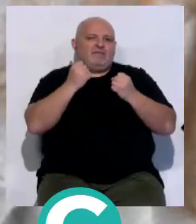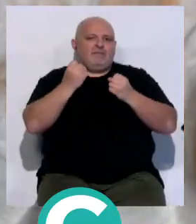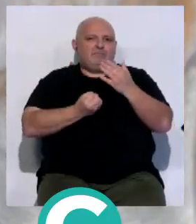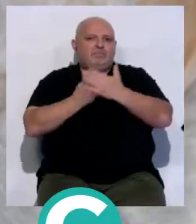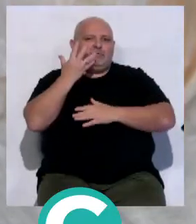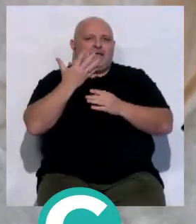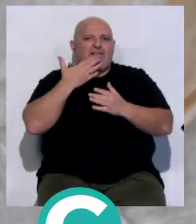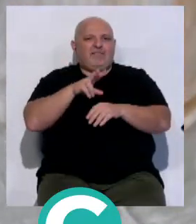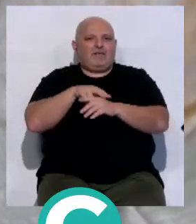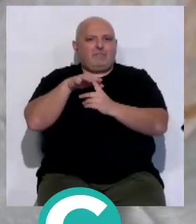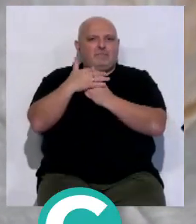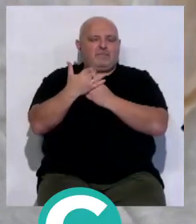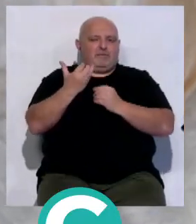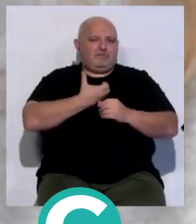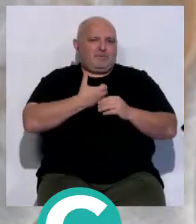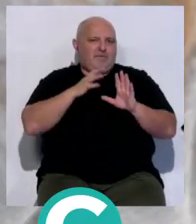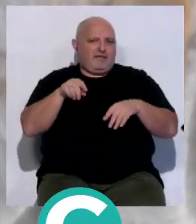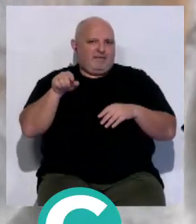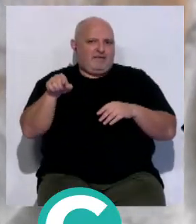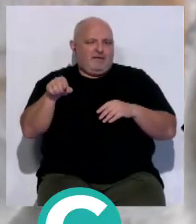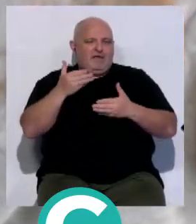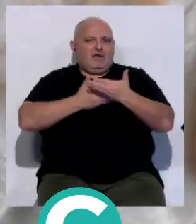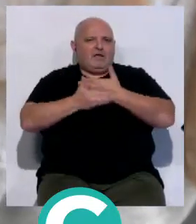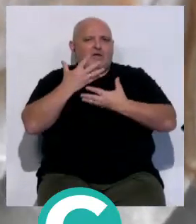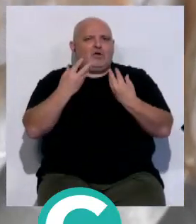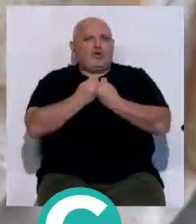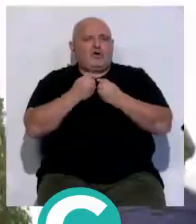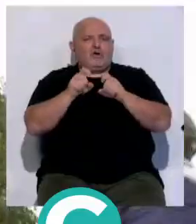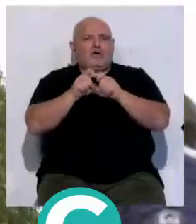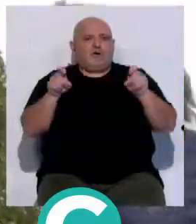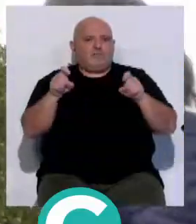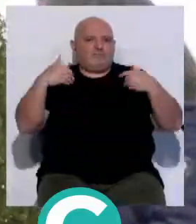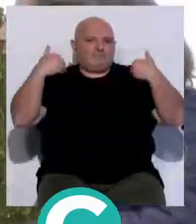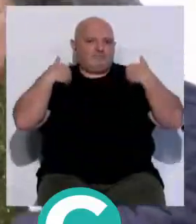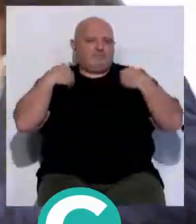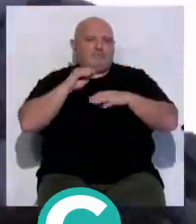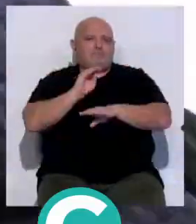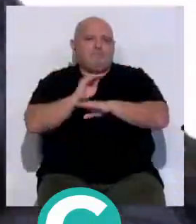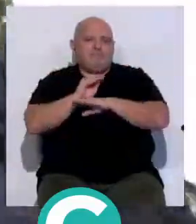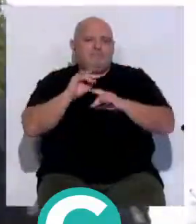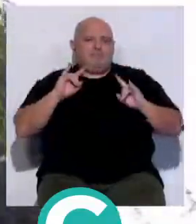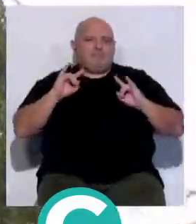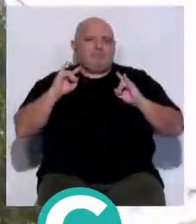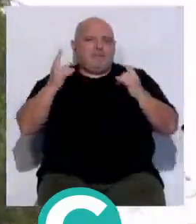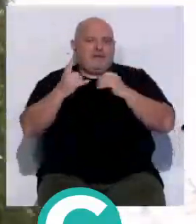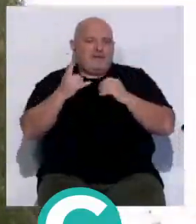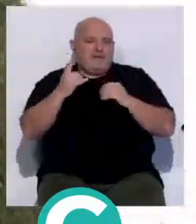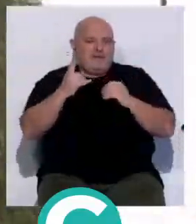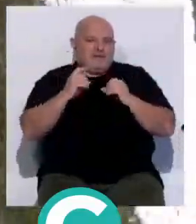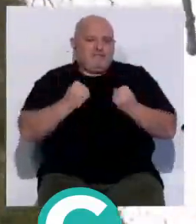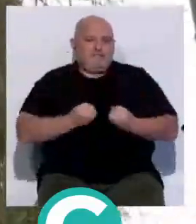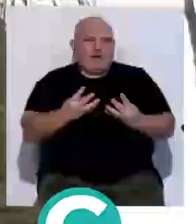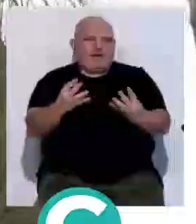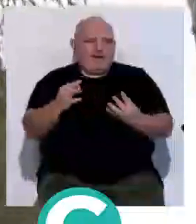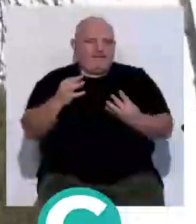marcha por la Delegación de Medio Ambiente del Ayuntamiento, en colaboración con la empresa concesionaria del mantenimiento de parques y jardines de la ciudad y